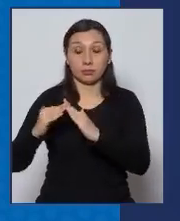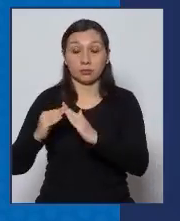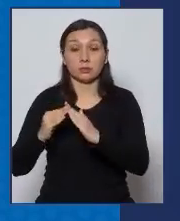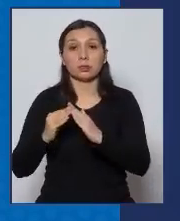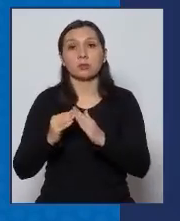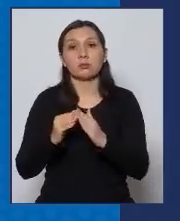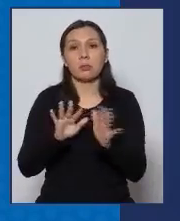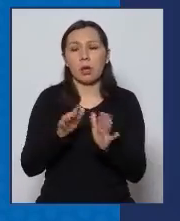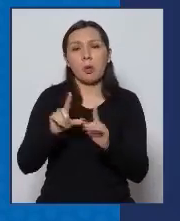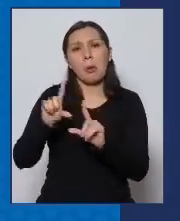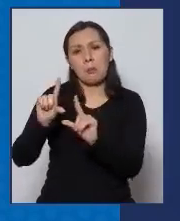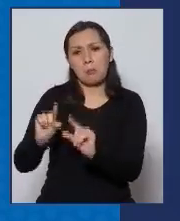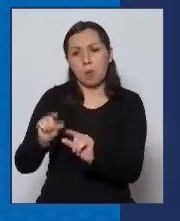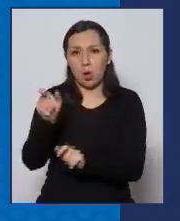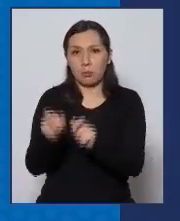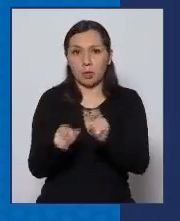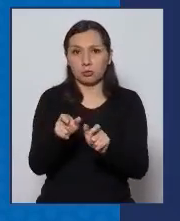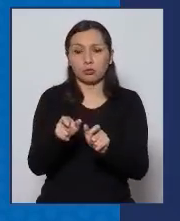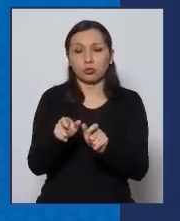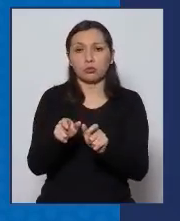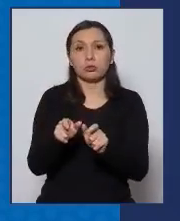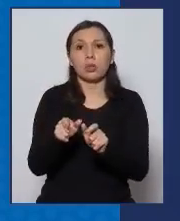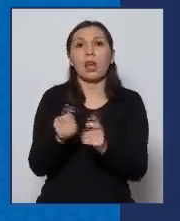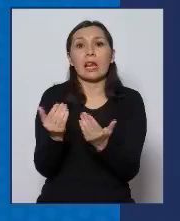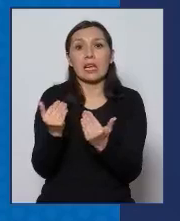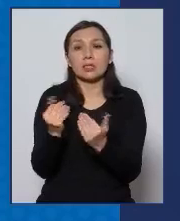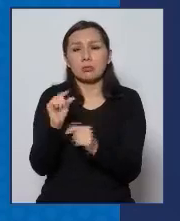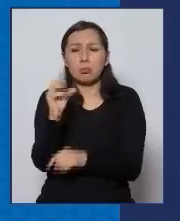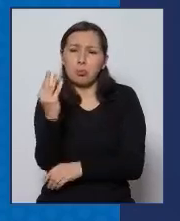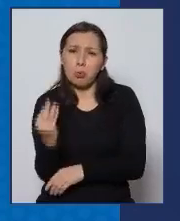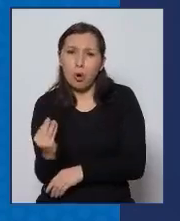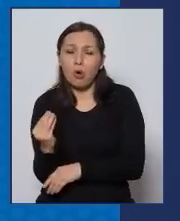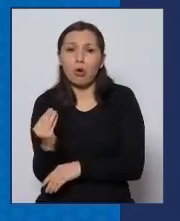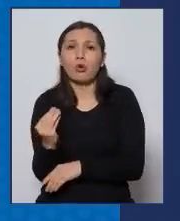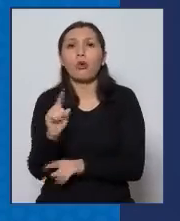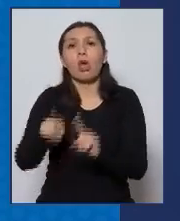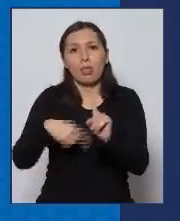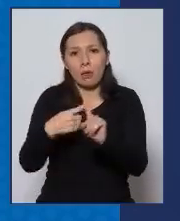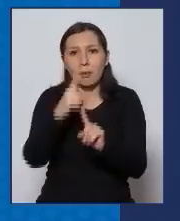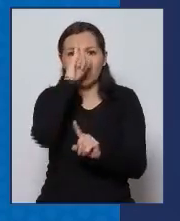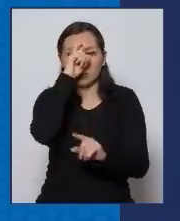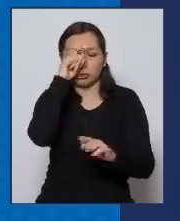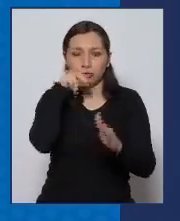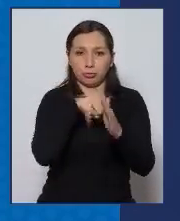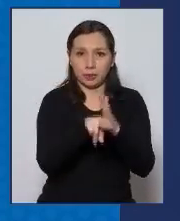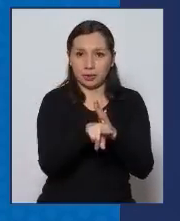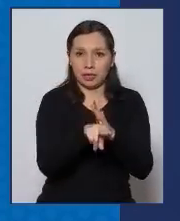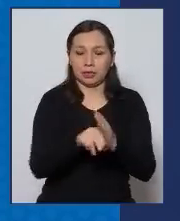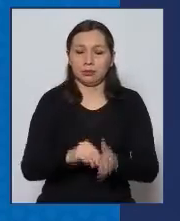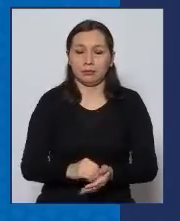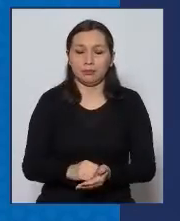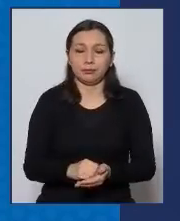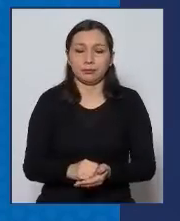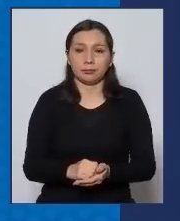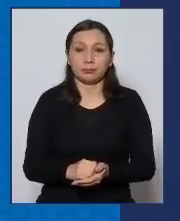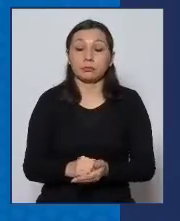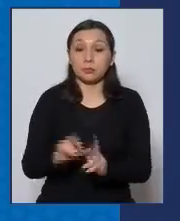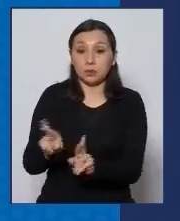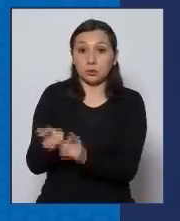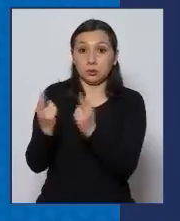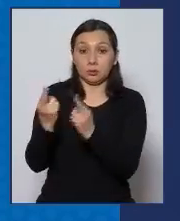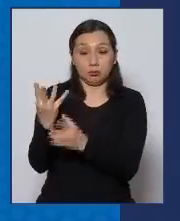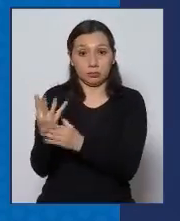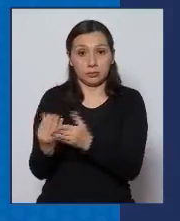afortunadamente un número muy pequeño de ellos ha requerido ser hospitalizado. Se han